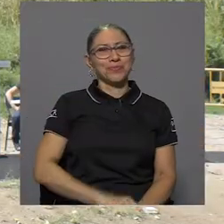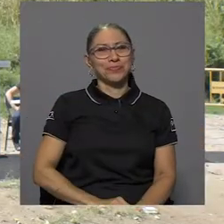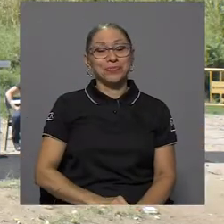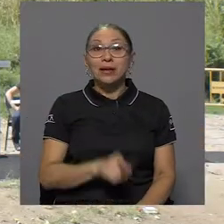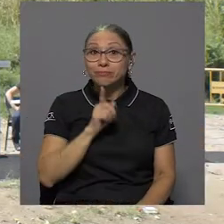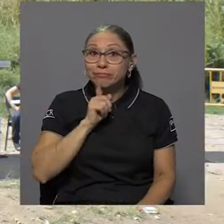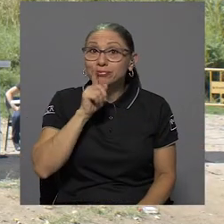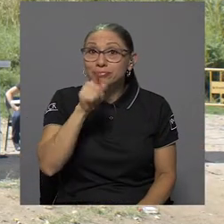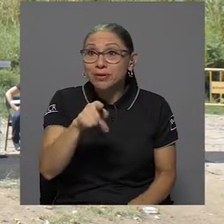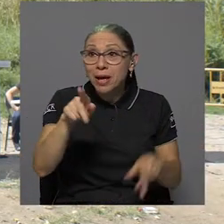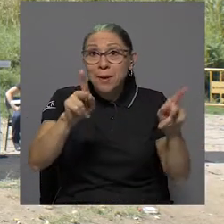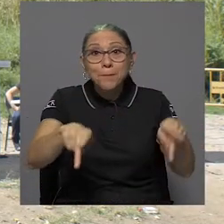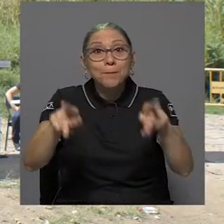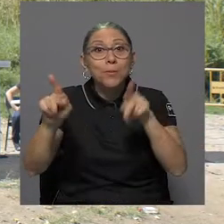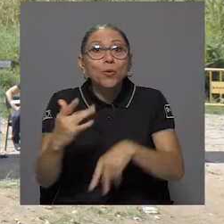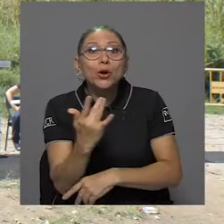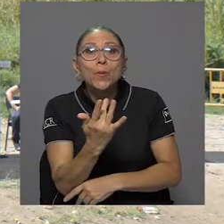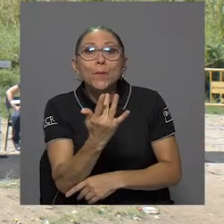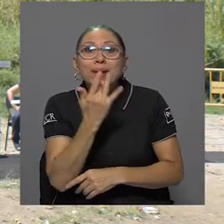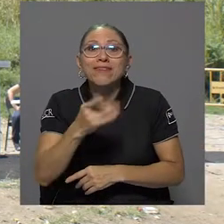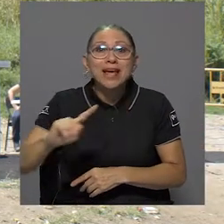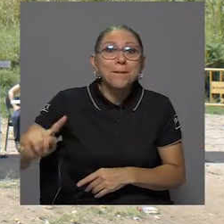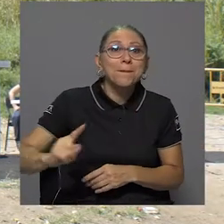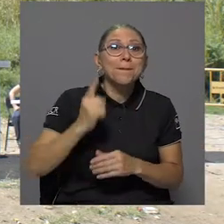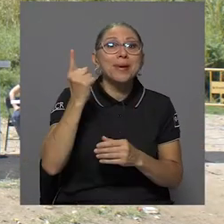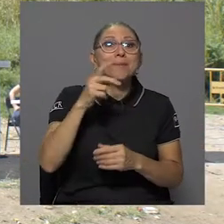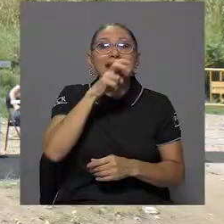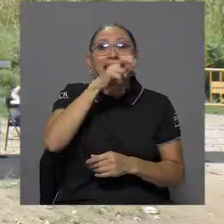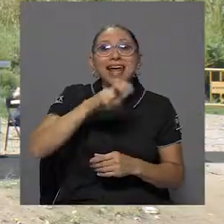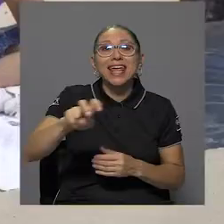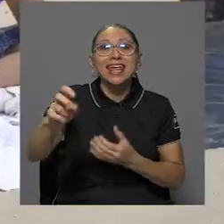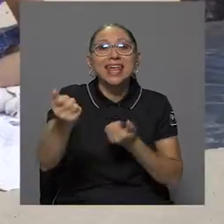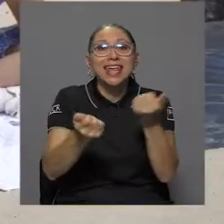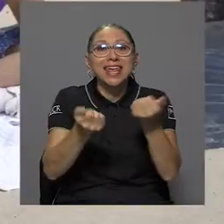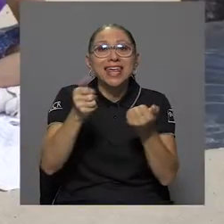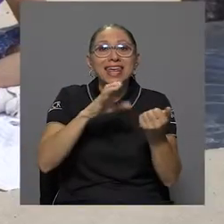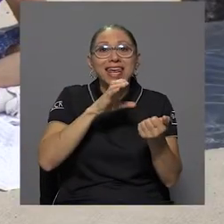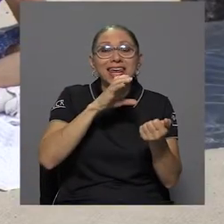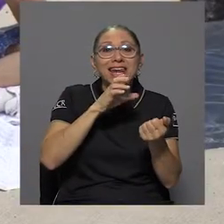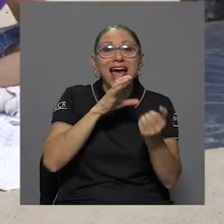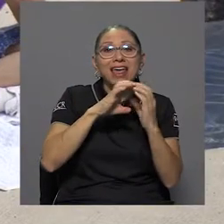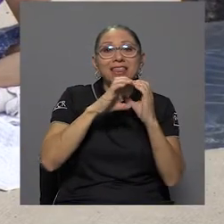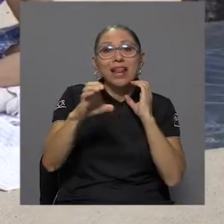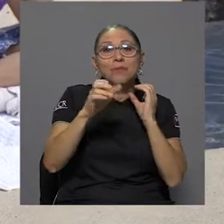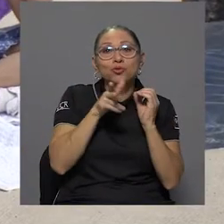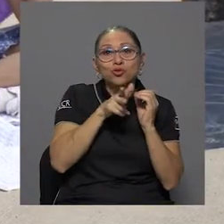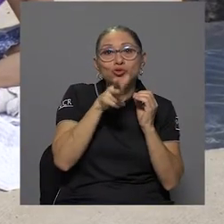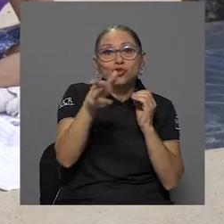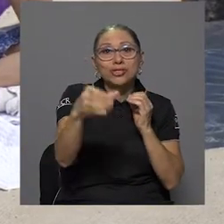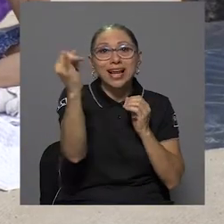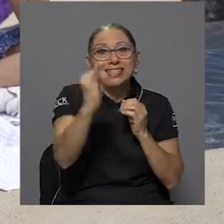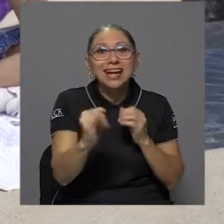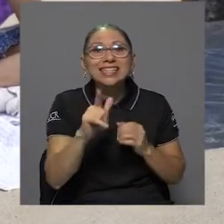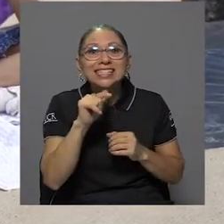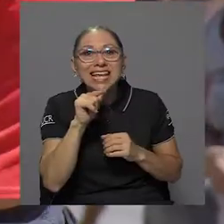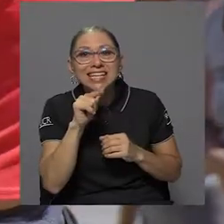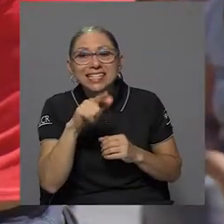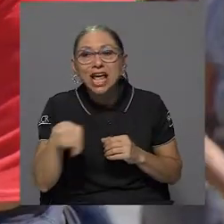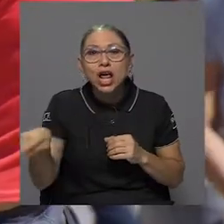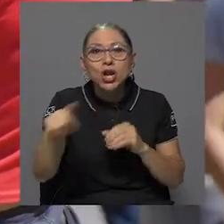duda, el público predilecto de la primera gira del bus de las artes fueron los niños y las niñas de Tejarcillos.